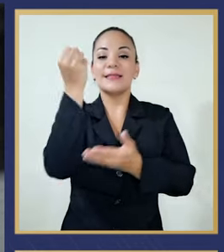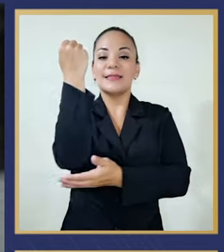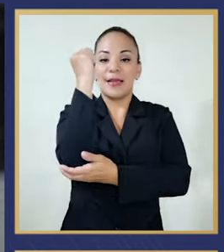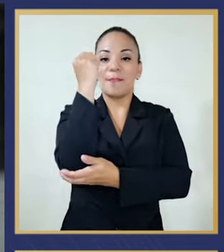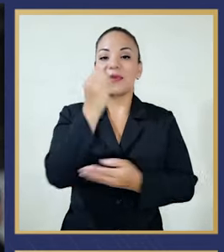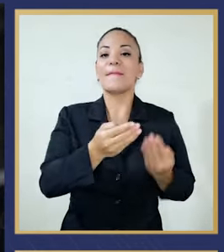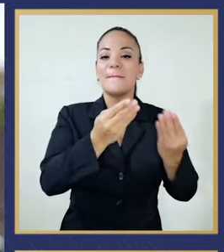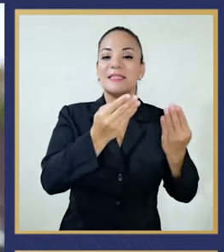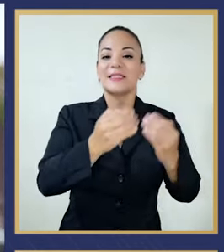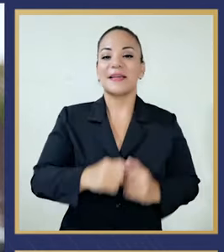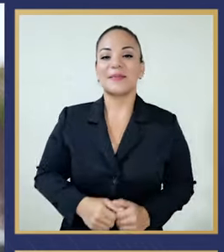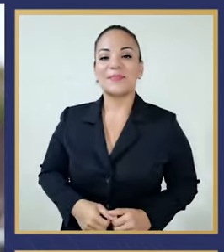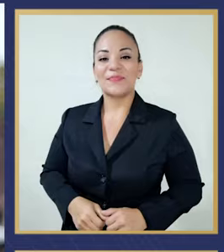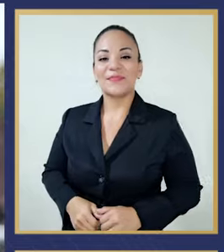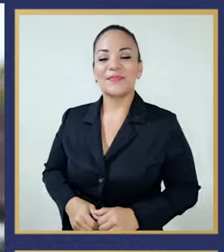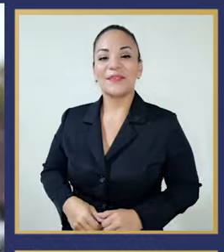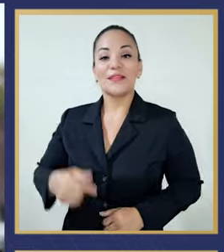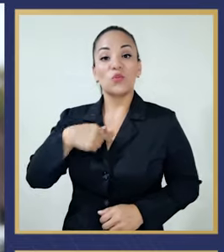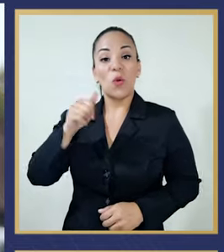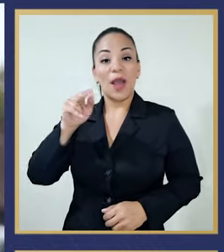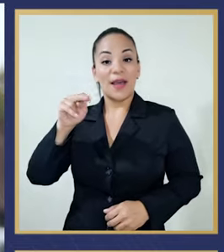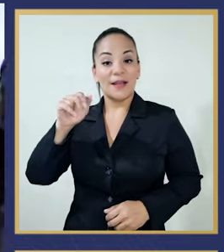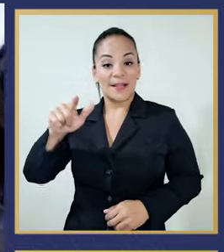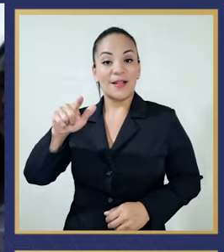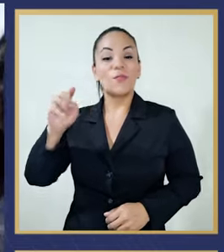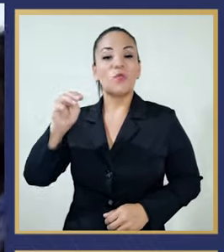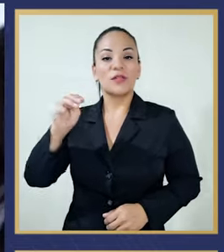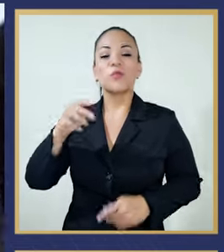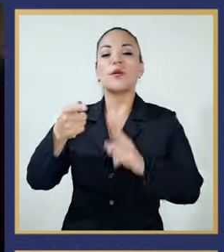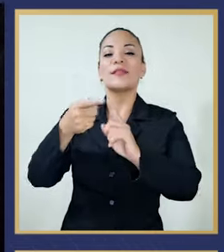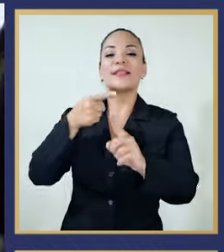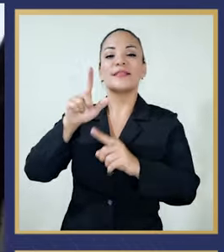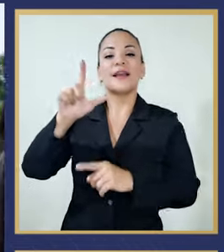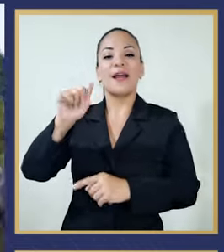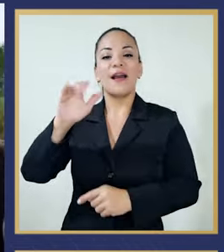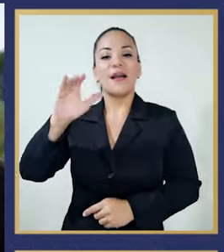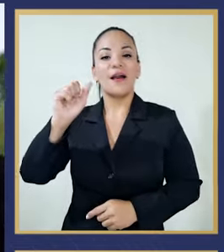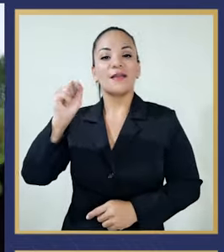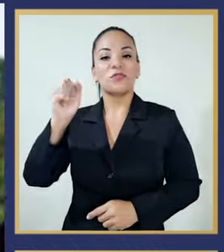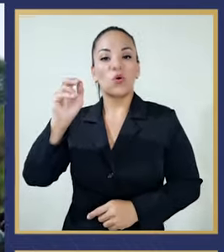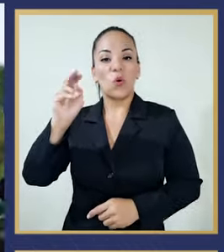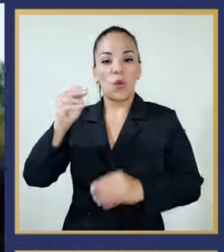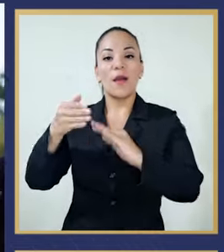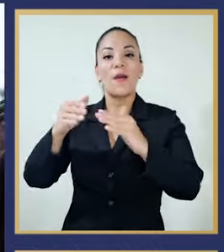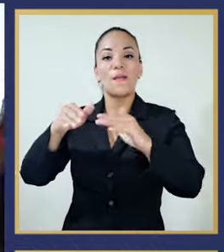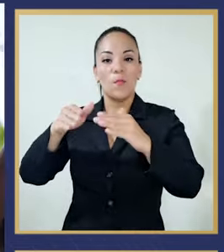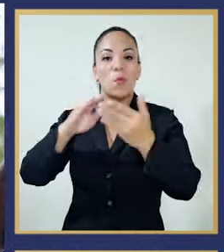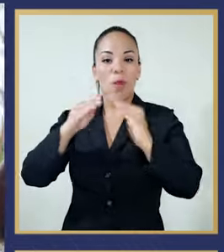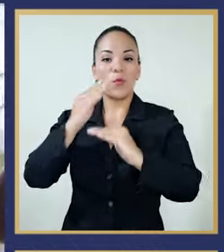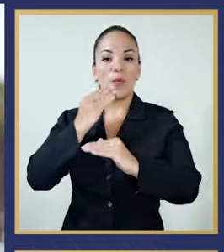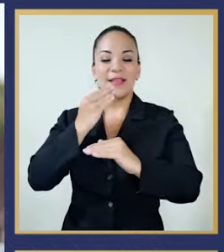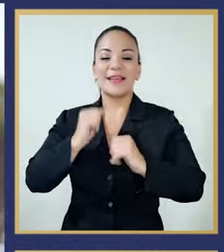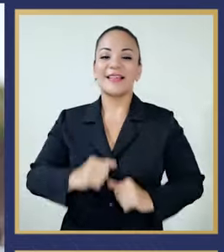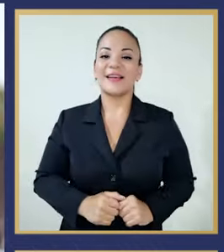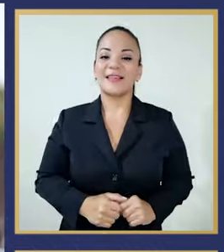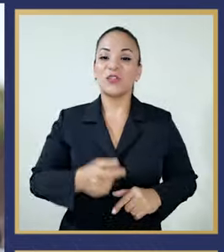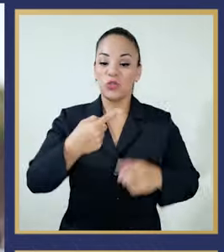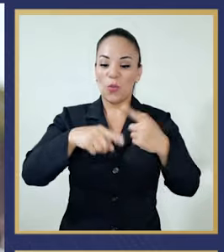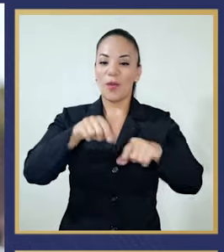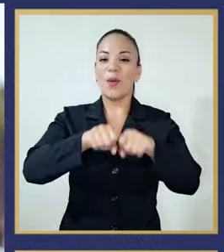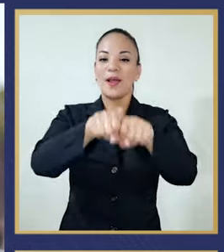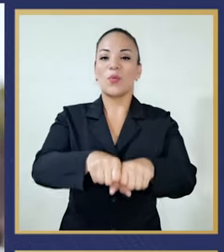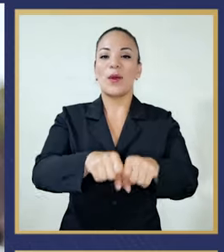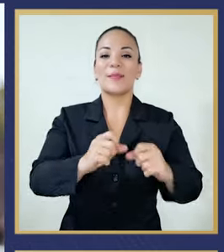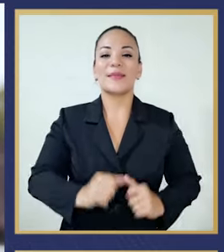soy bachiller. Soy Anel Botezuma, vengo de la cazón, del territorio indígena y vengo a